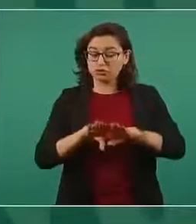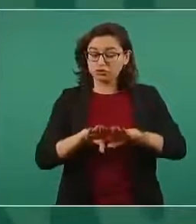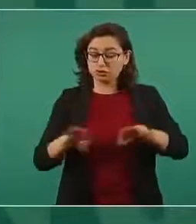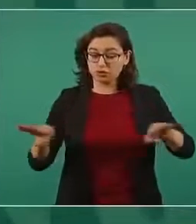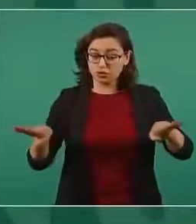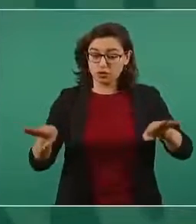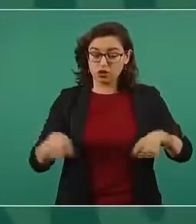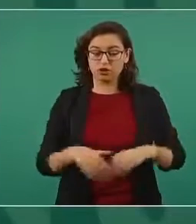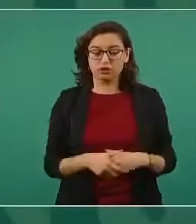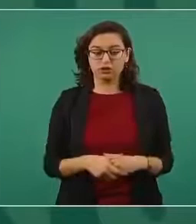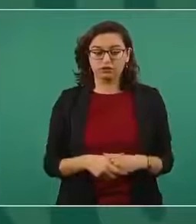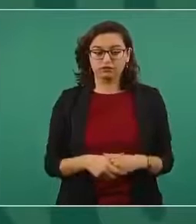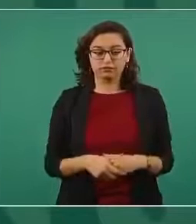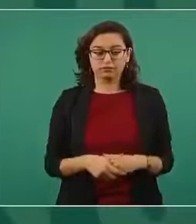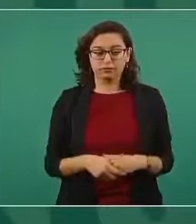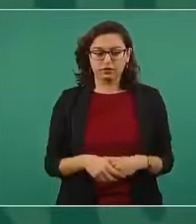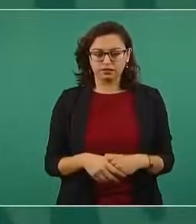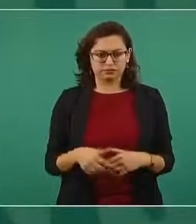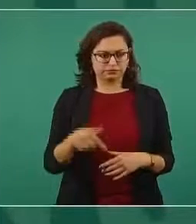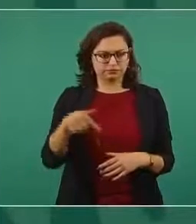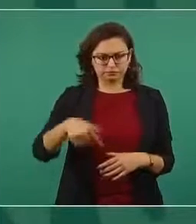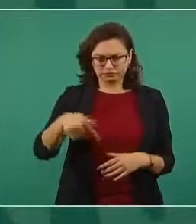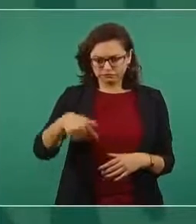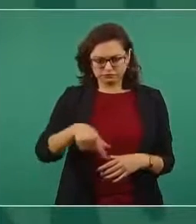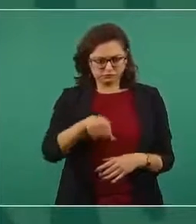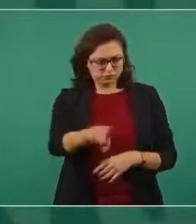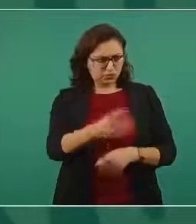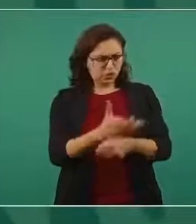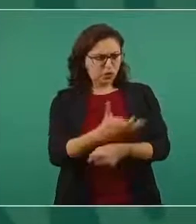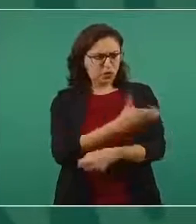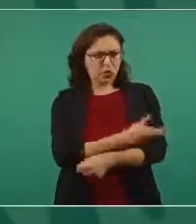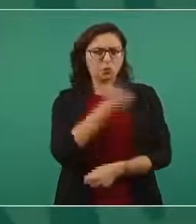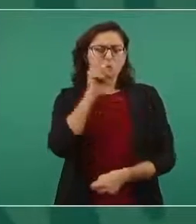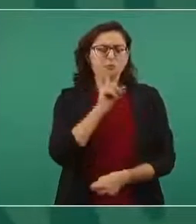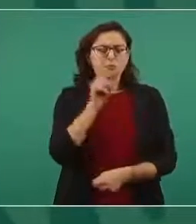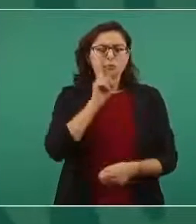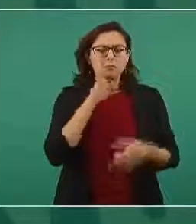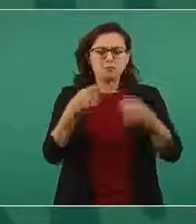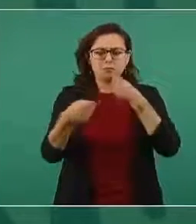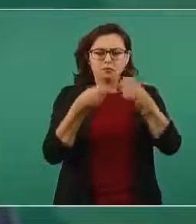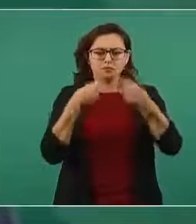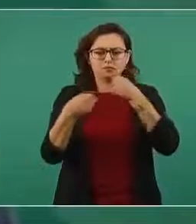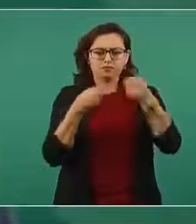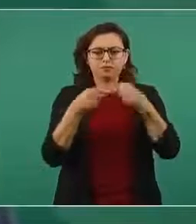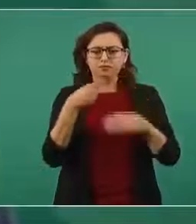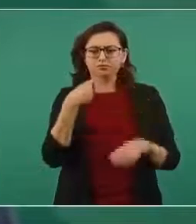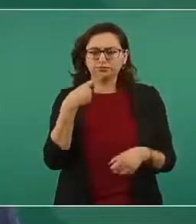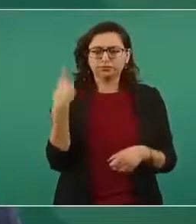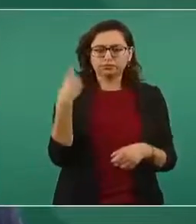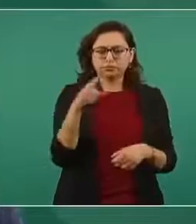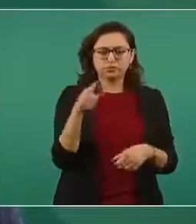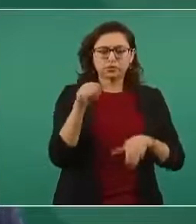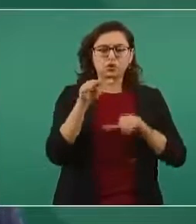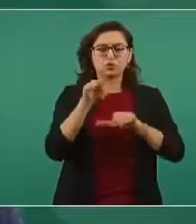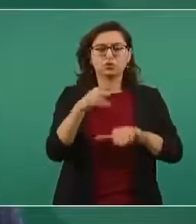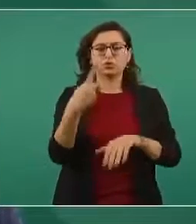una compañera periodista hizo su denuncia en el caso de su hijo